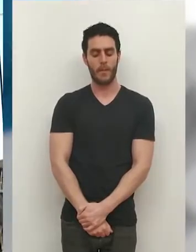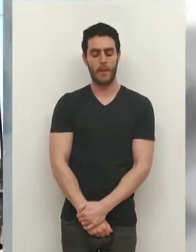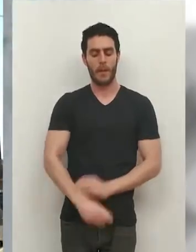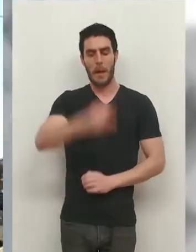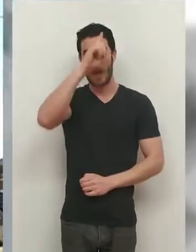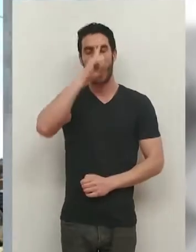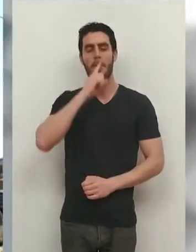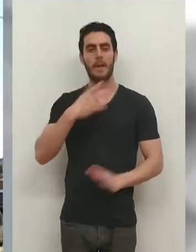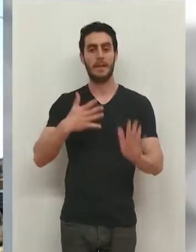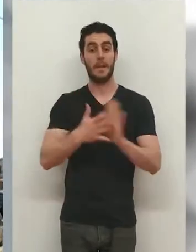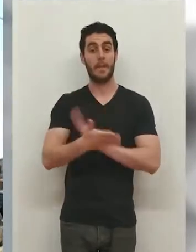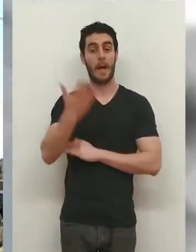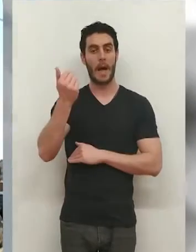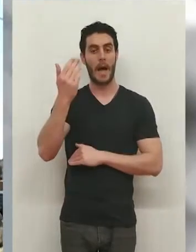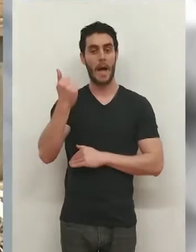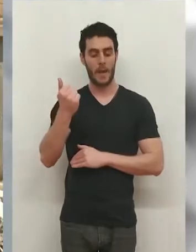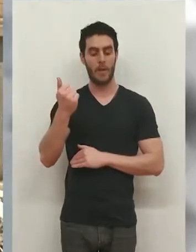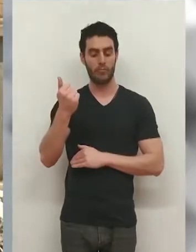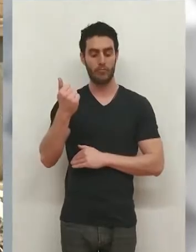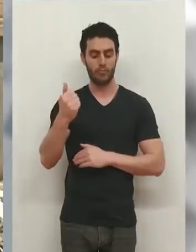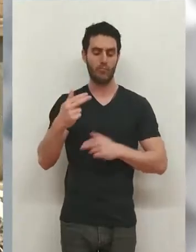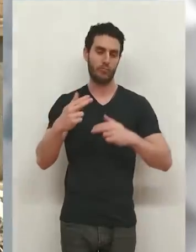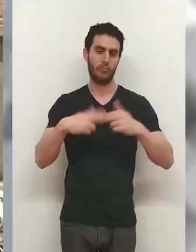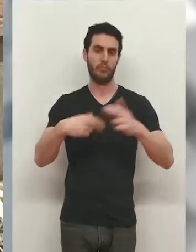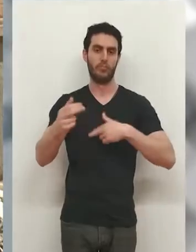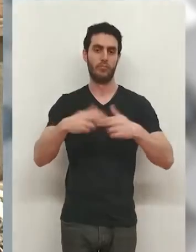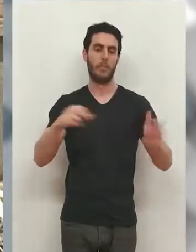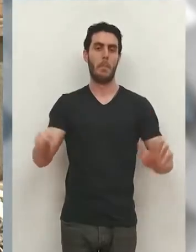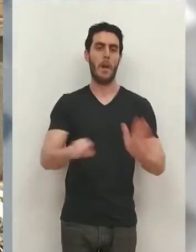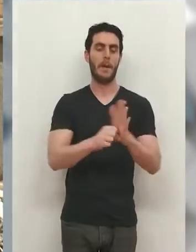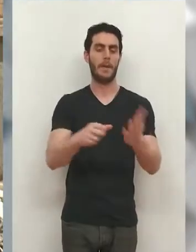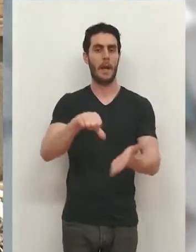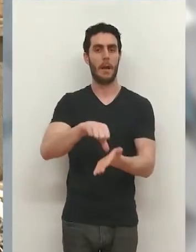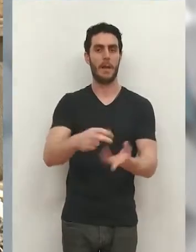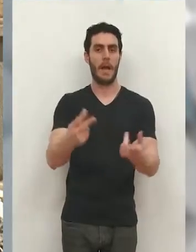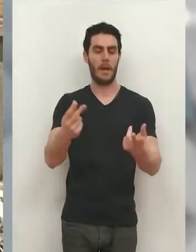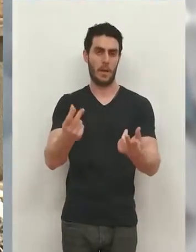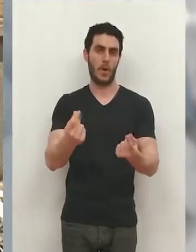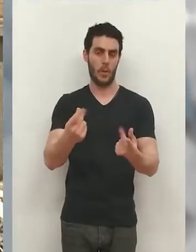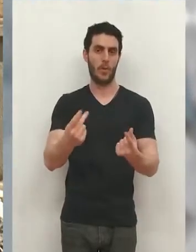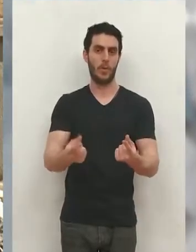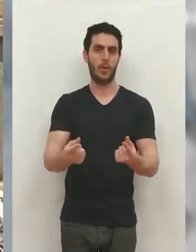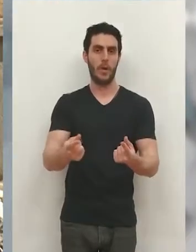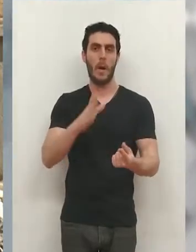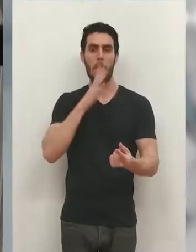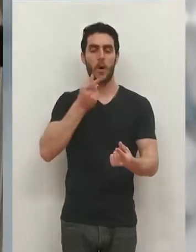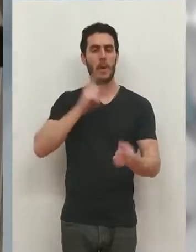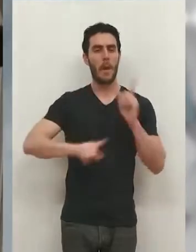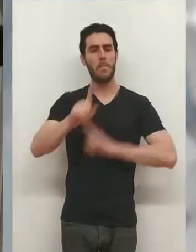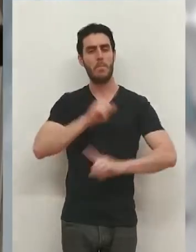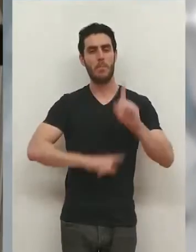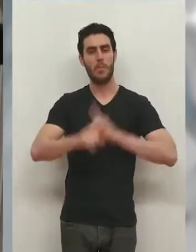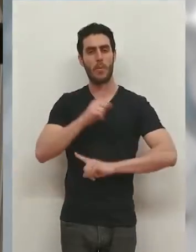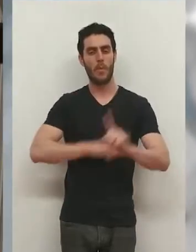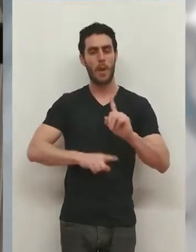Es la imagen que simboliza el adiós a una infraestructura emblemática de la capital riojana, no solo por su función urbanística, sino sobre todo por la